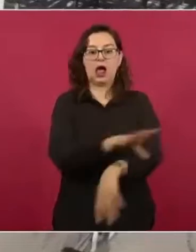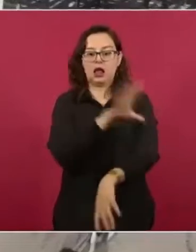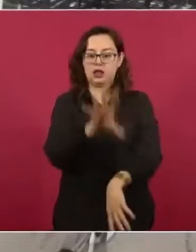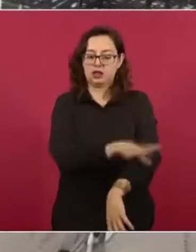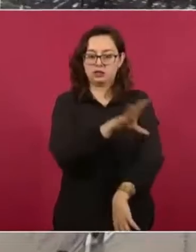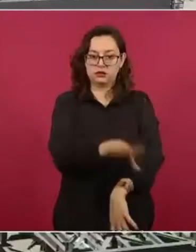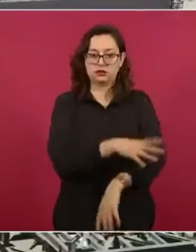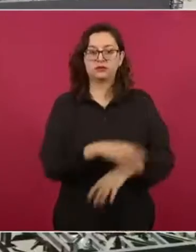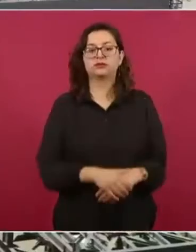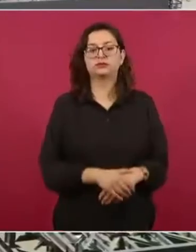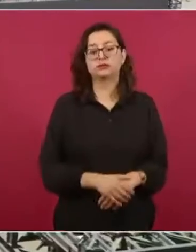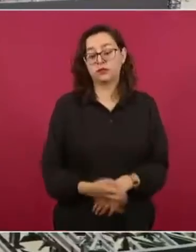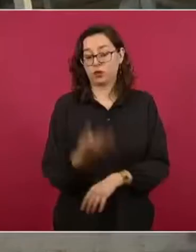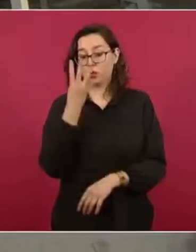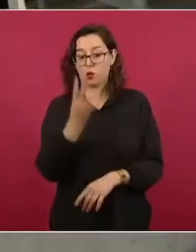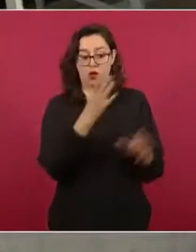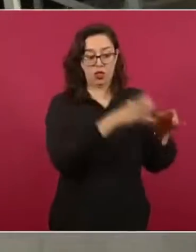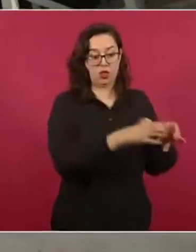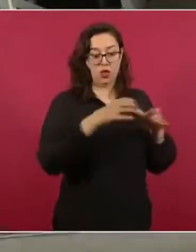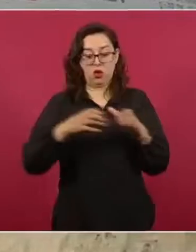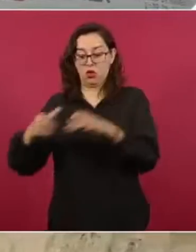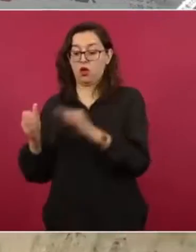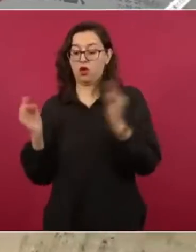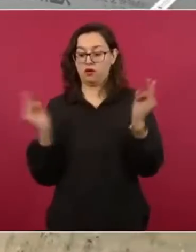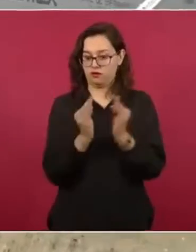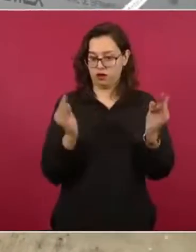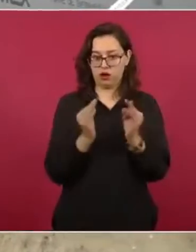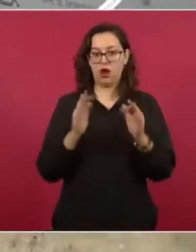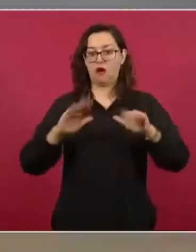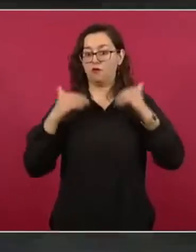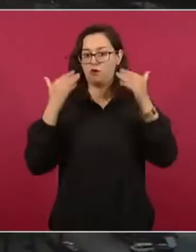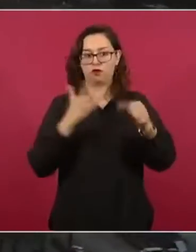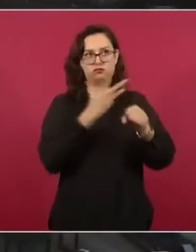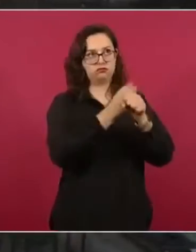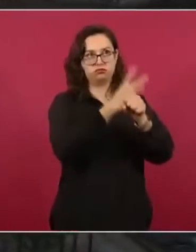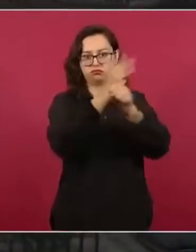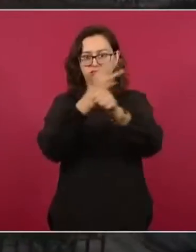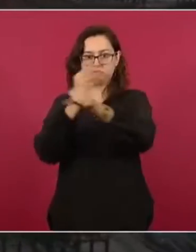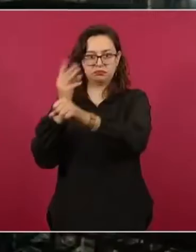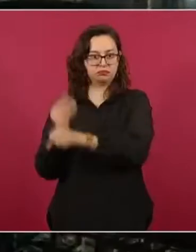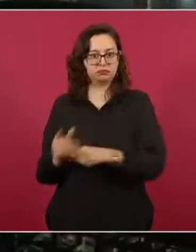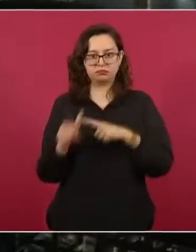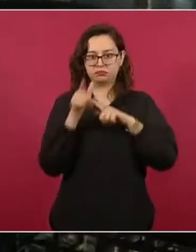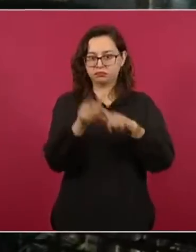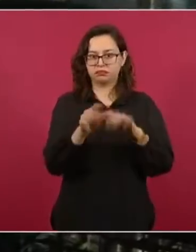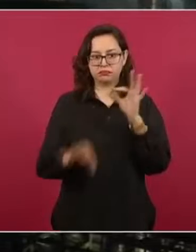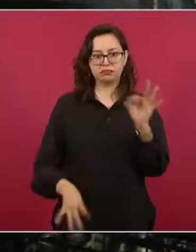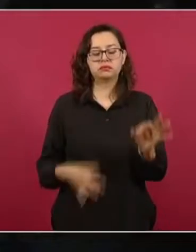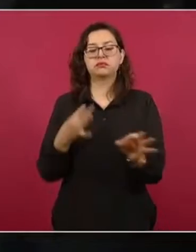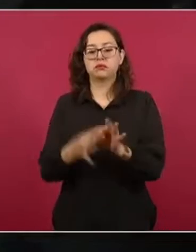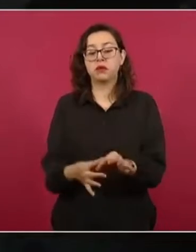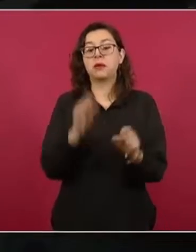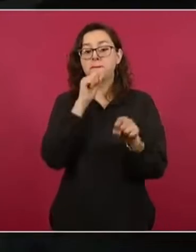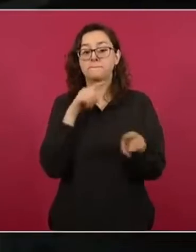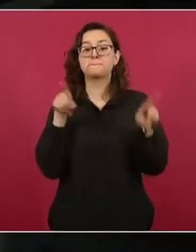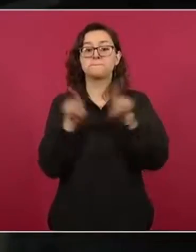cuatro torres de enfriamiento y se trabaja en los internos de las torres y pavimentación externas. Los trabajos de construcción en las diferentes plantas químicas